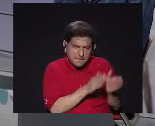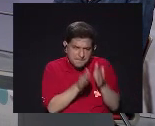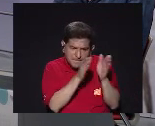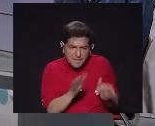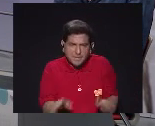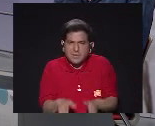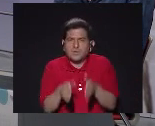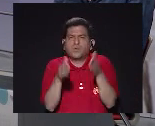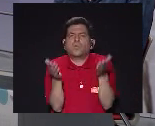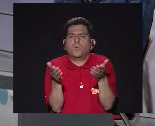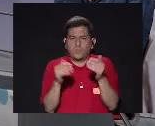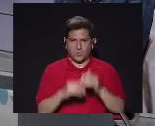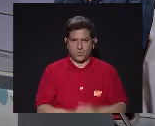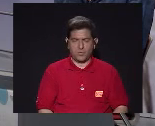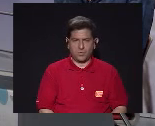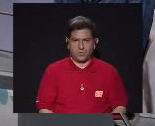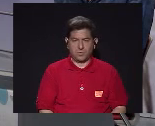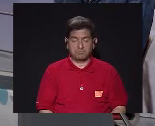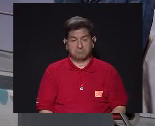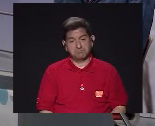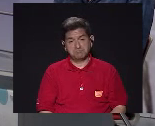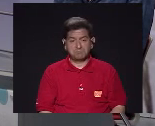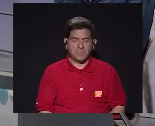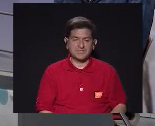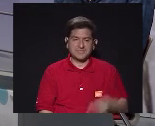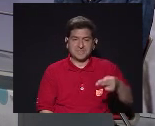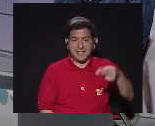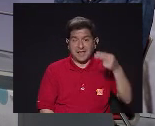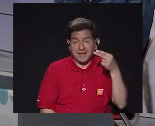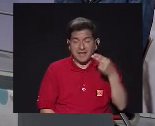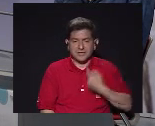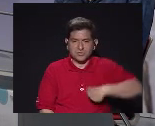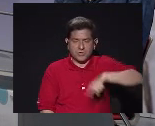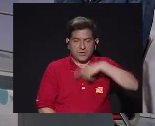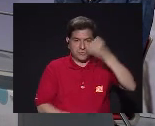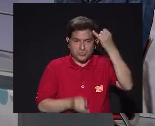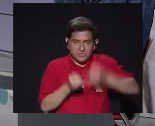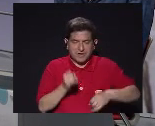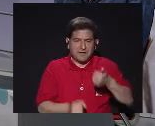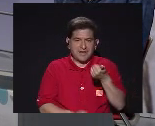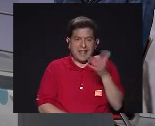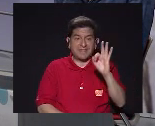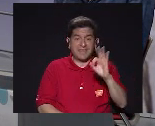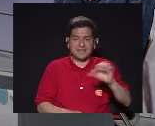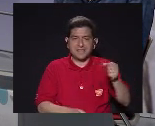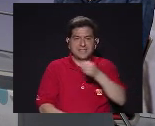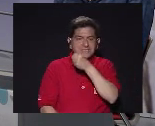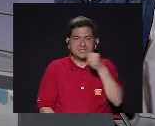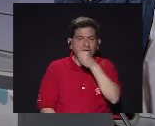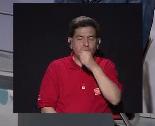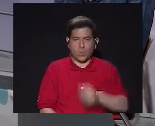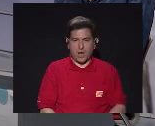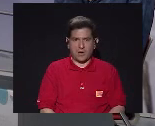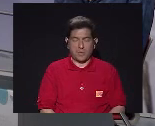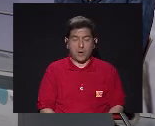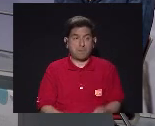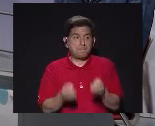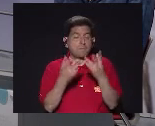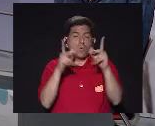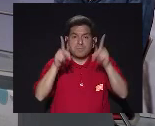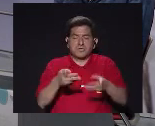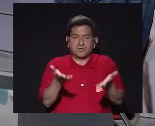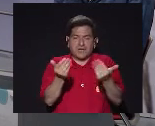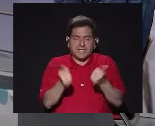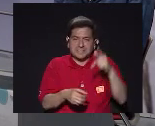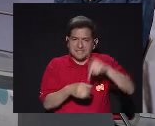esto Historia larga Corta Terminamos con Diecinueve Canciones Porque era Tal La cantidad